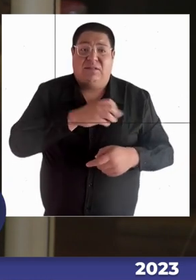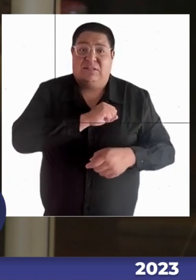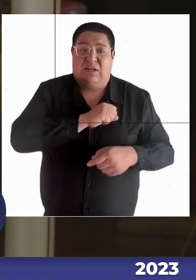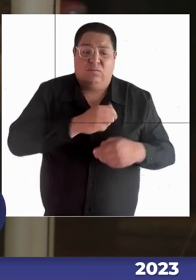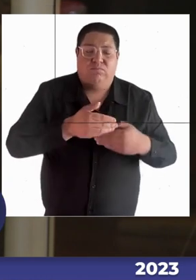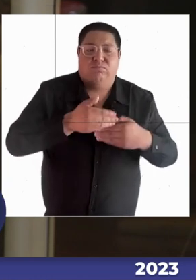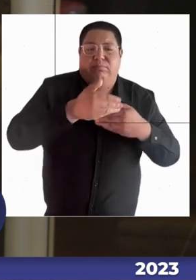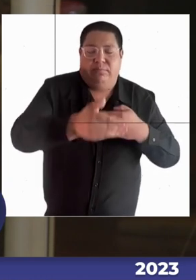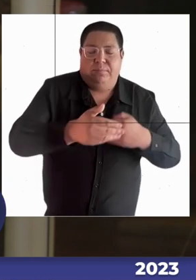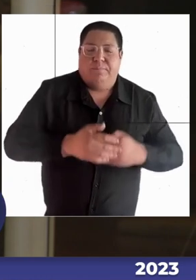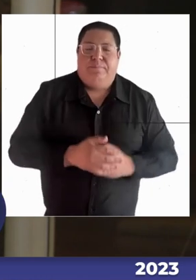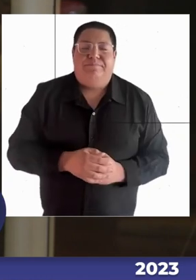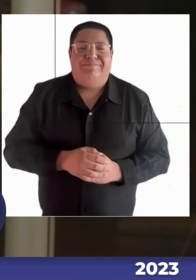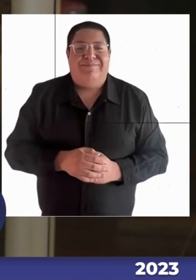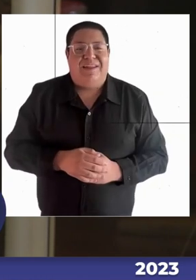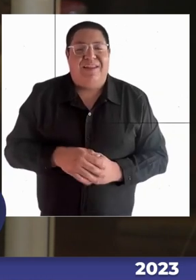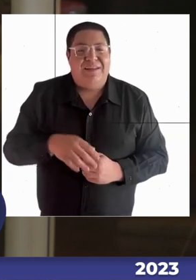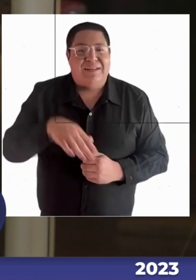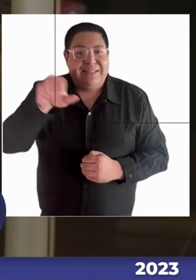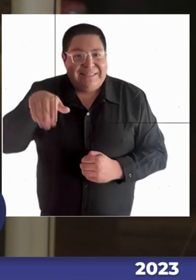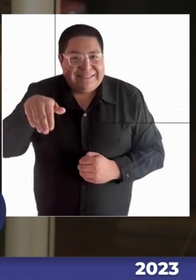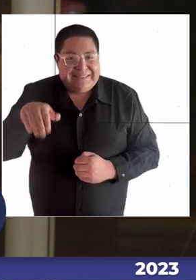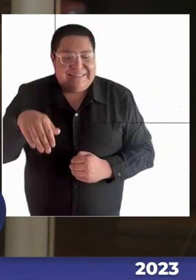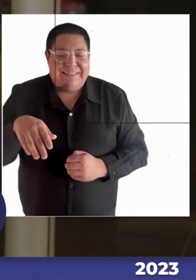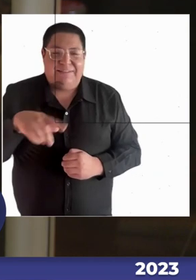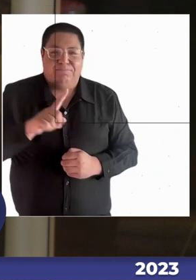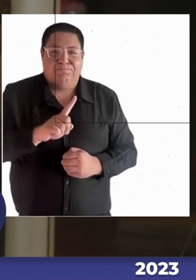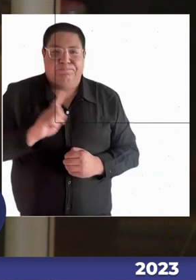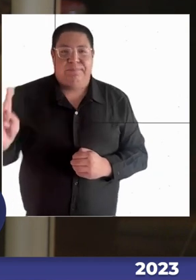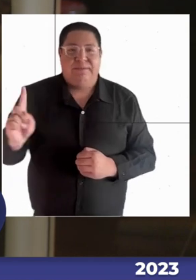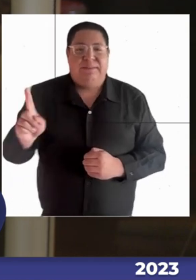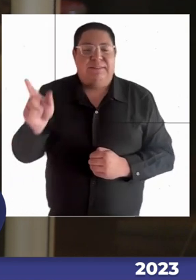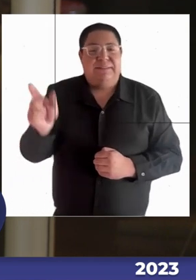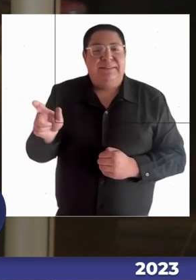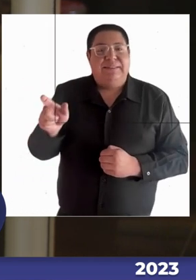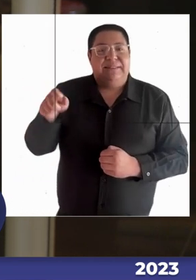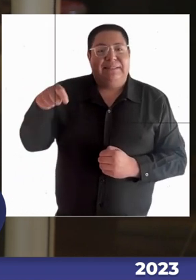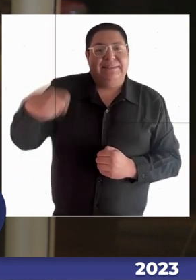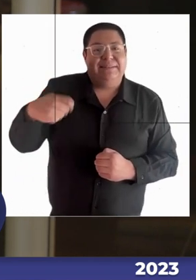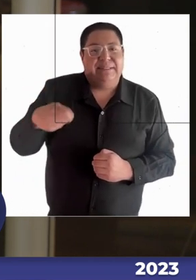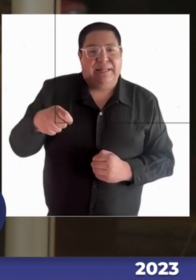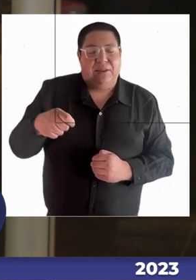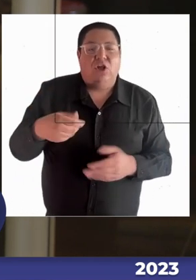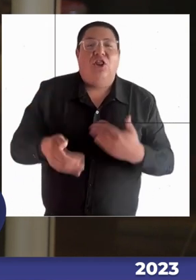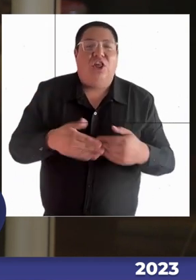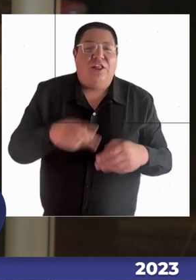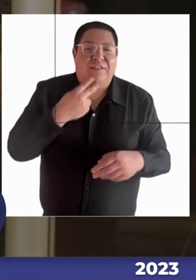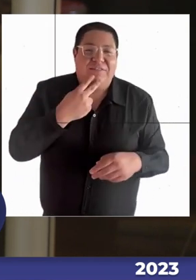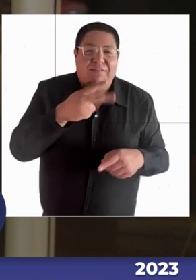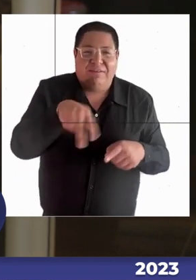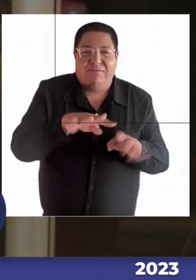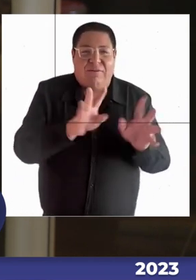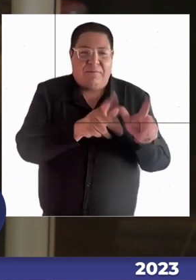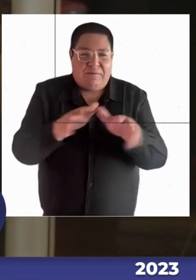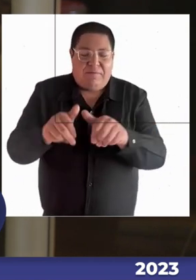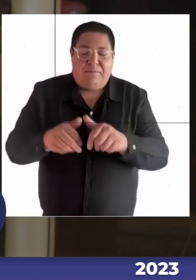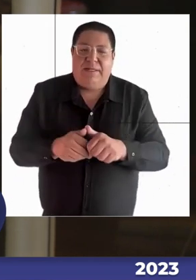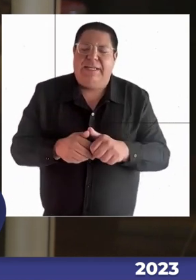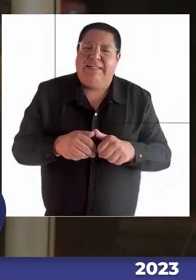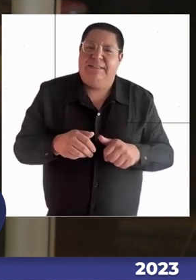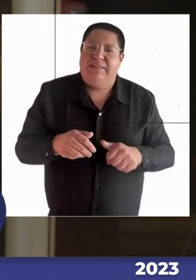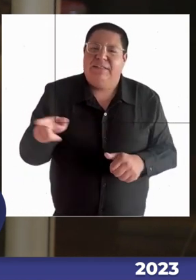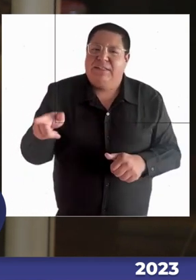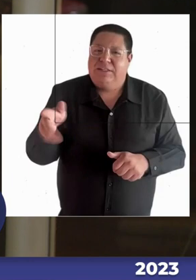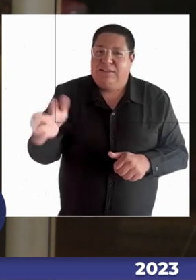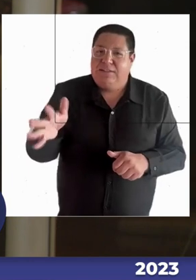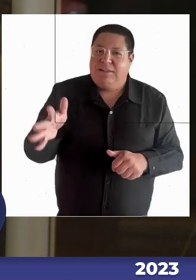personas mayores, está presidiendo actualmente la Comisión de Discapacidad del Senado que fue creada hace muy poco, ya está empezando como a ver